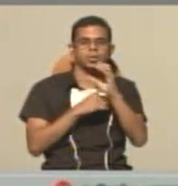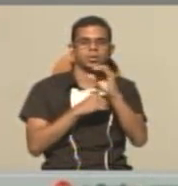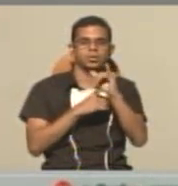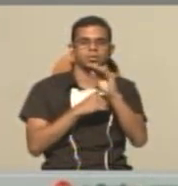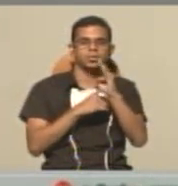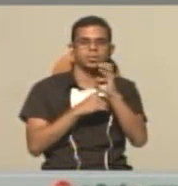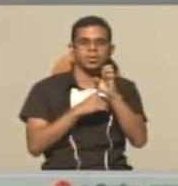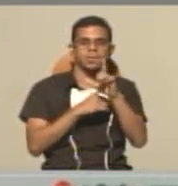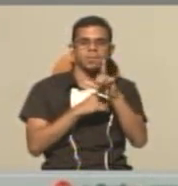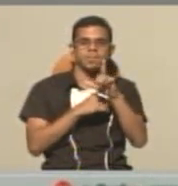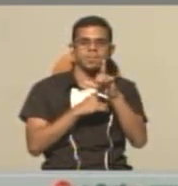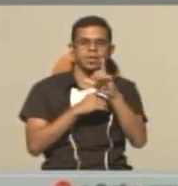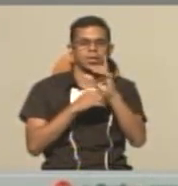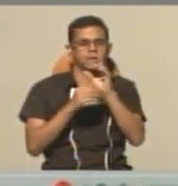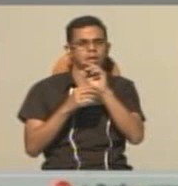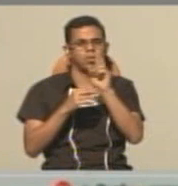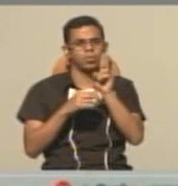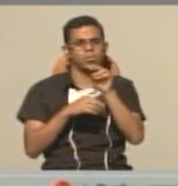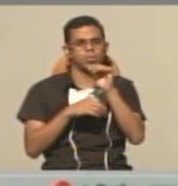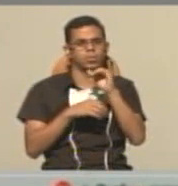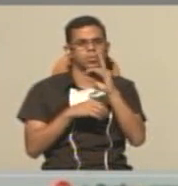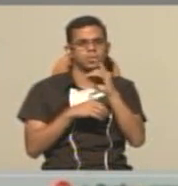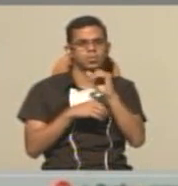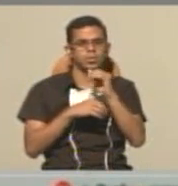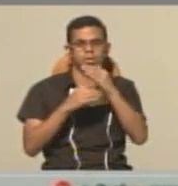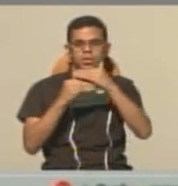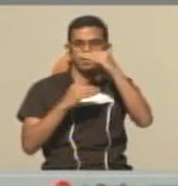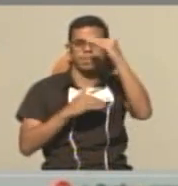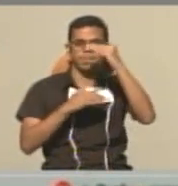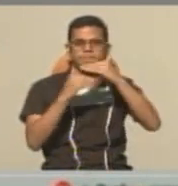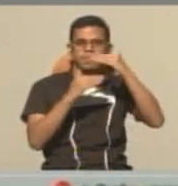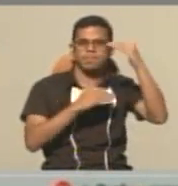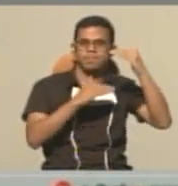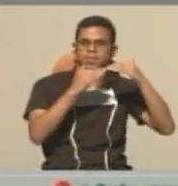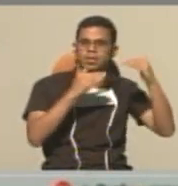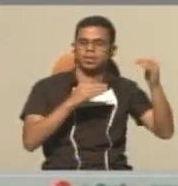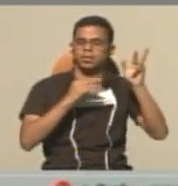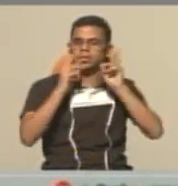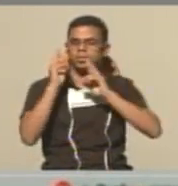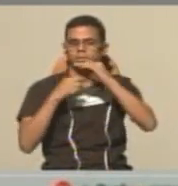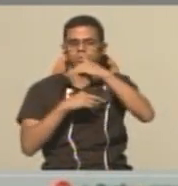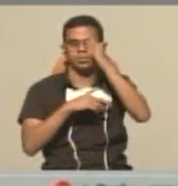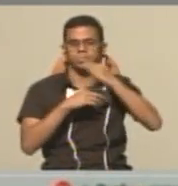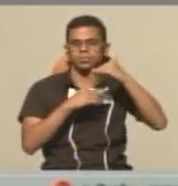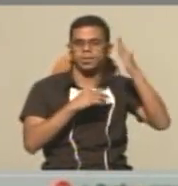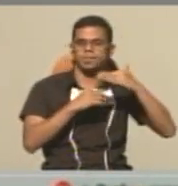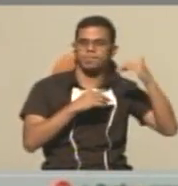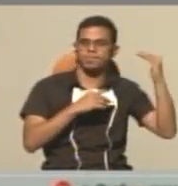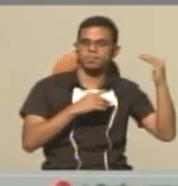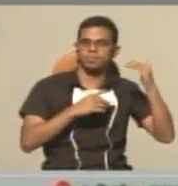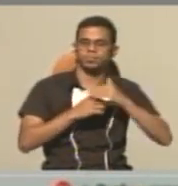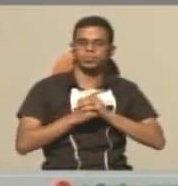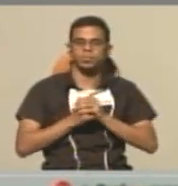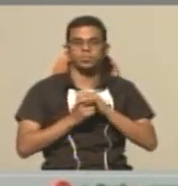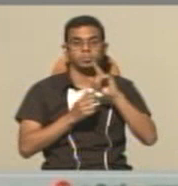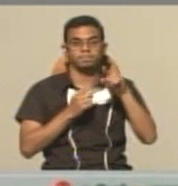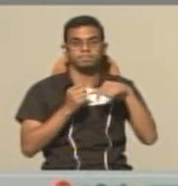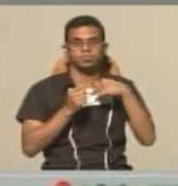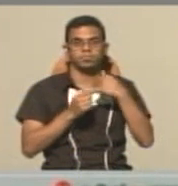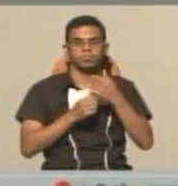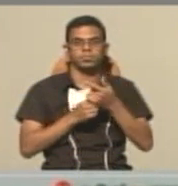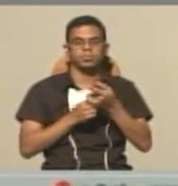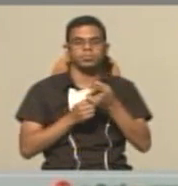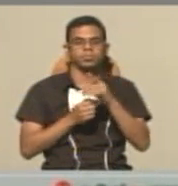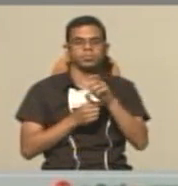la unidad de medida de intensidad sonora? Luego, luego presionamos